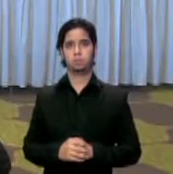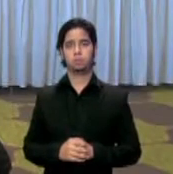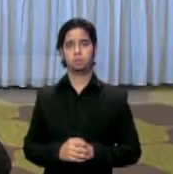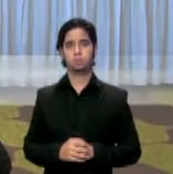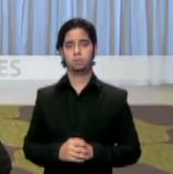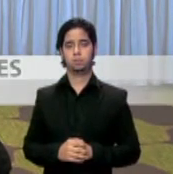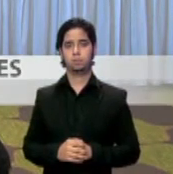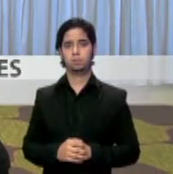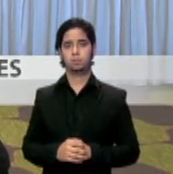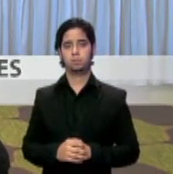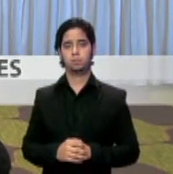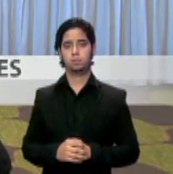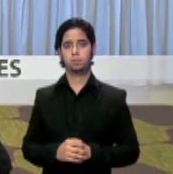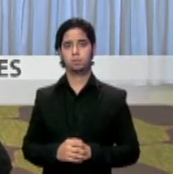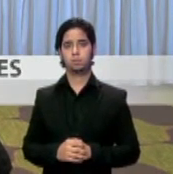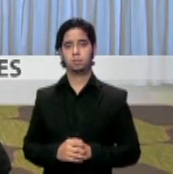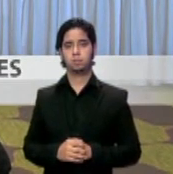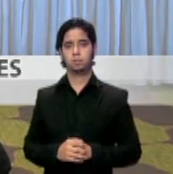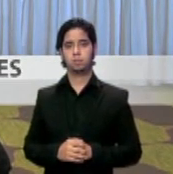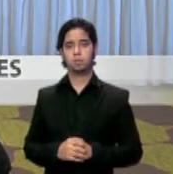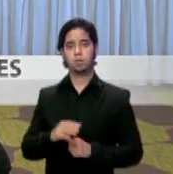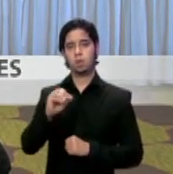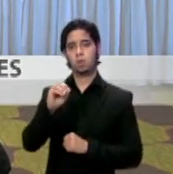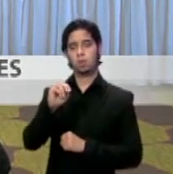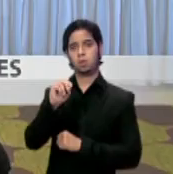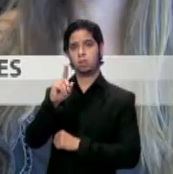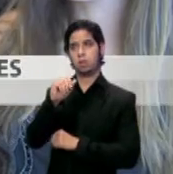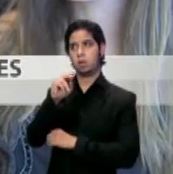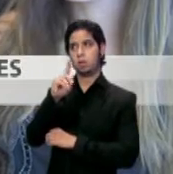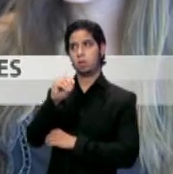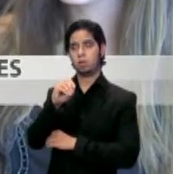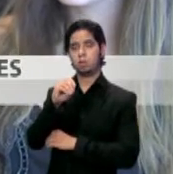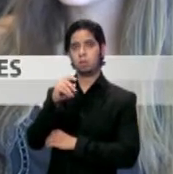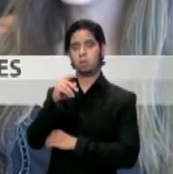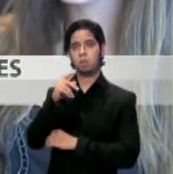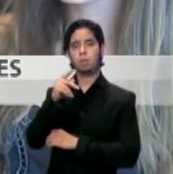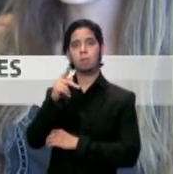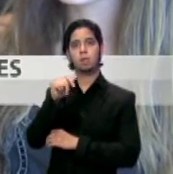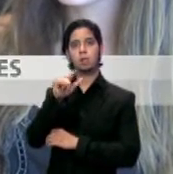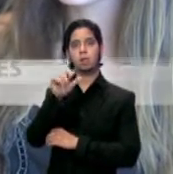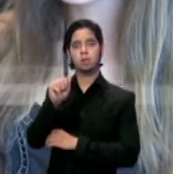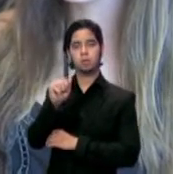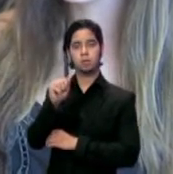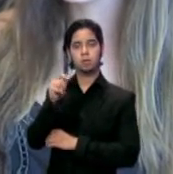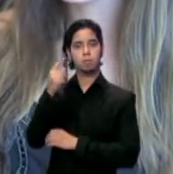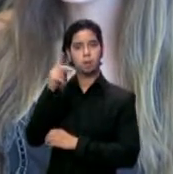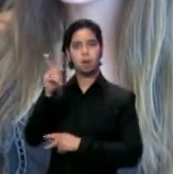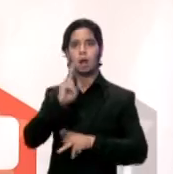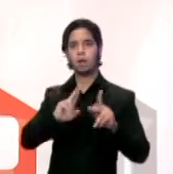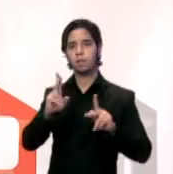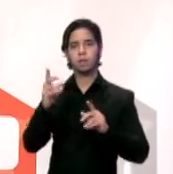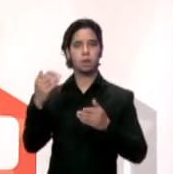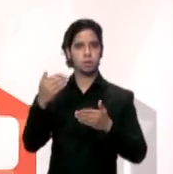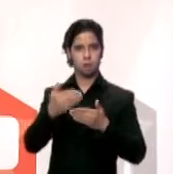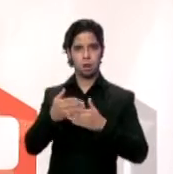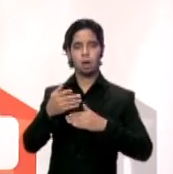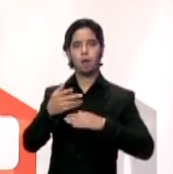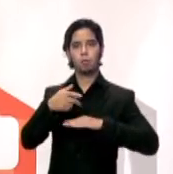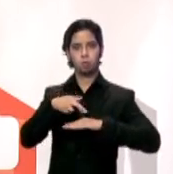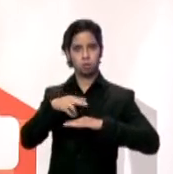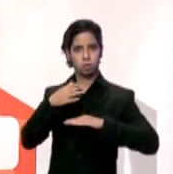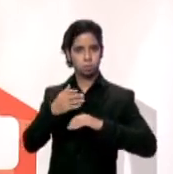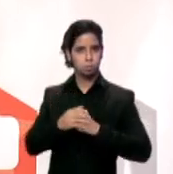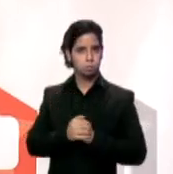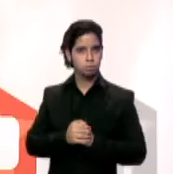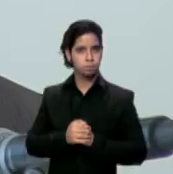El Condado Plaza adiestraron a todo su personal para lograr capacitación especial para los huéspedes que llegan a la isla en busca de